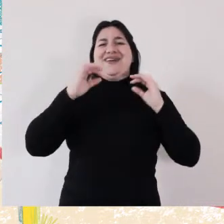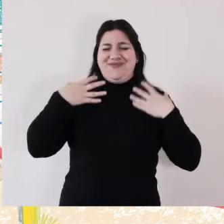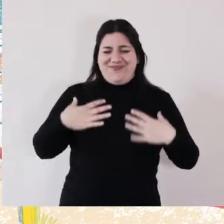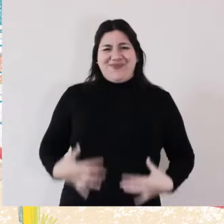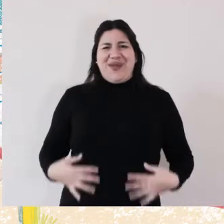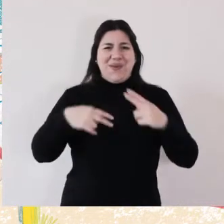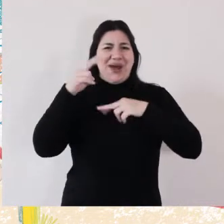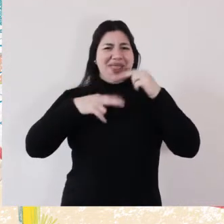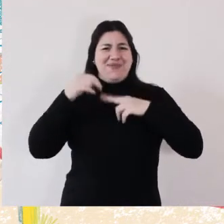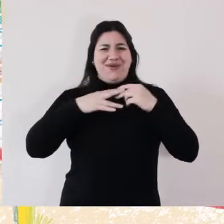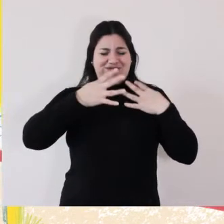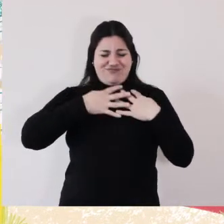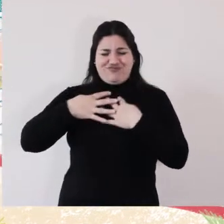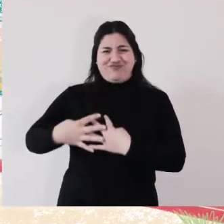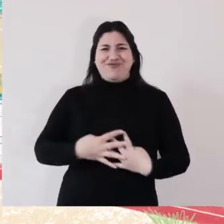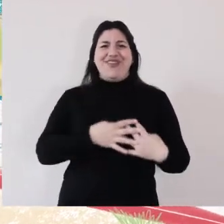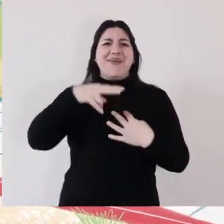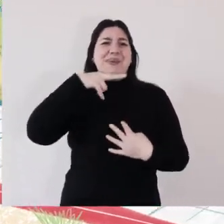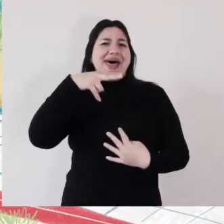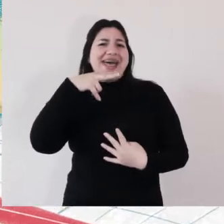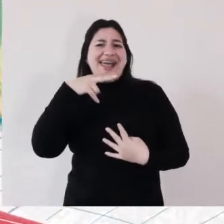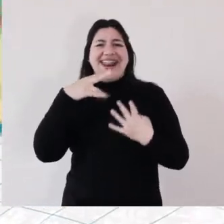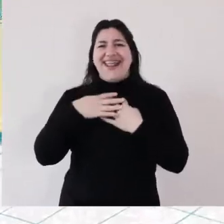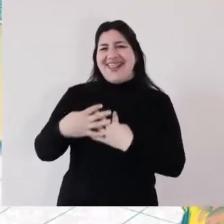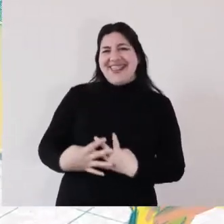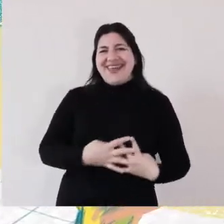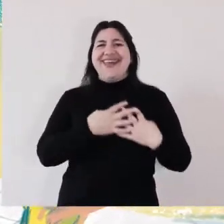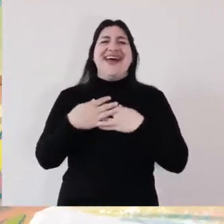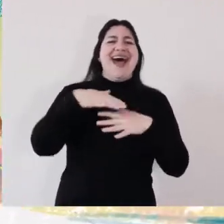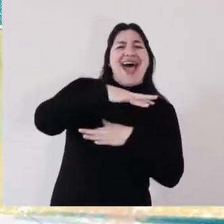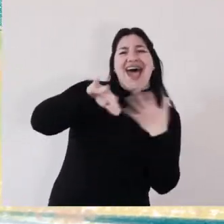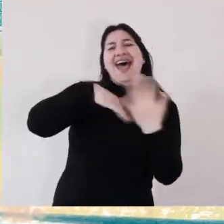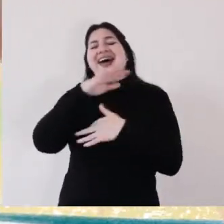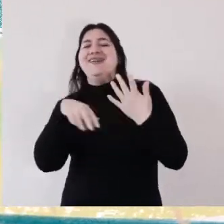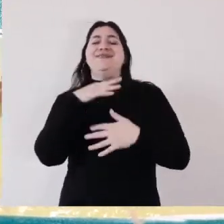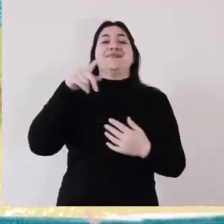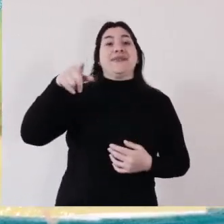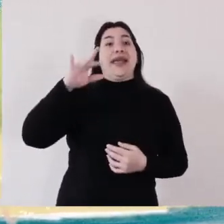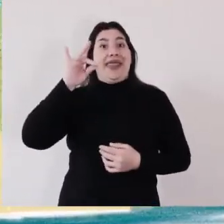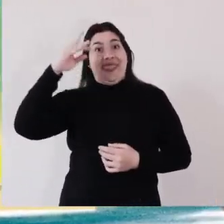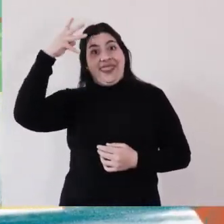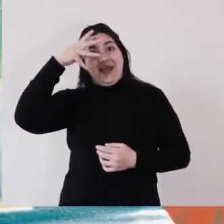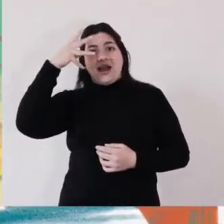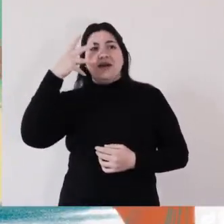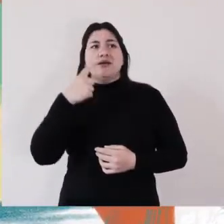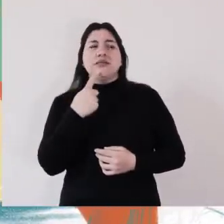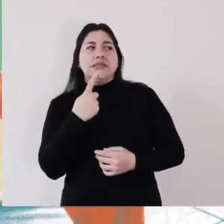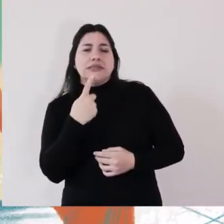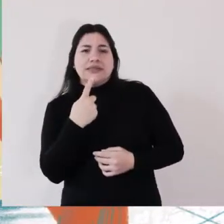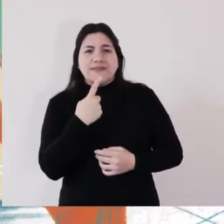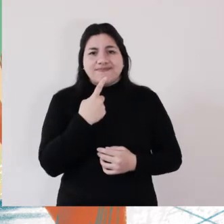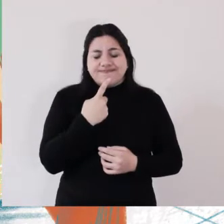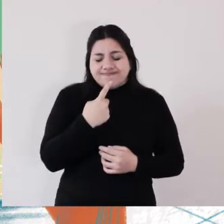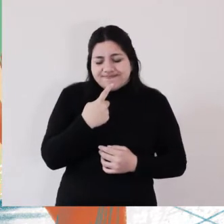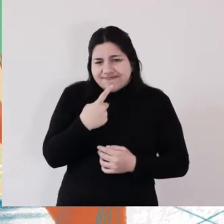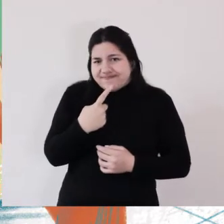guardapolvos verdes a cuadritos. Diego no está seguro. Se siente un poco triste.